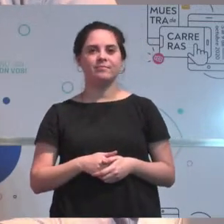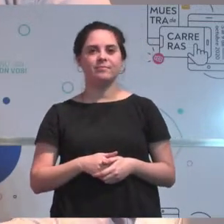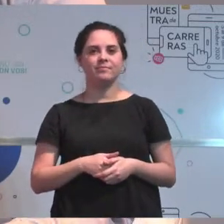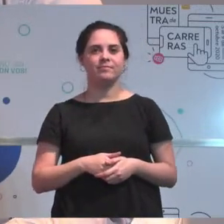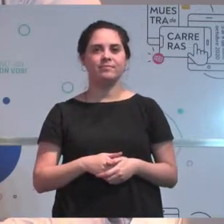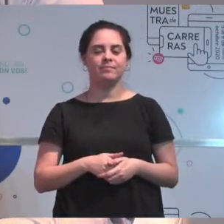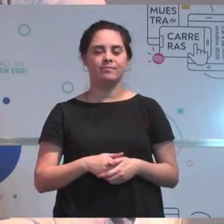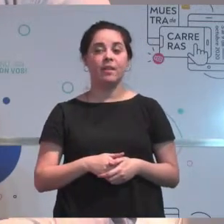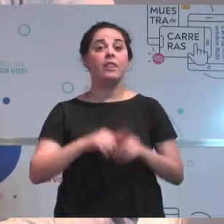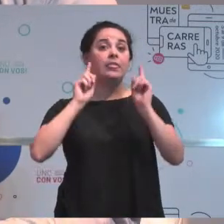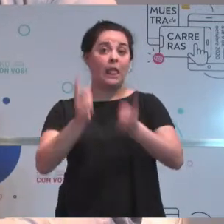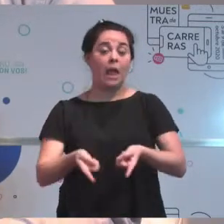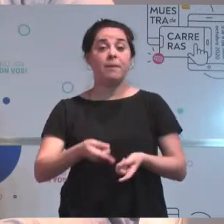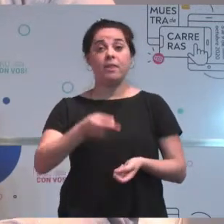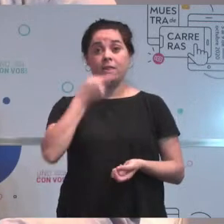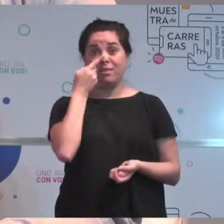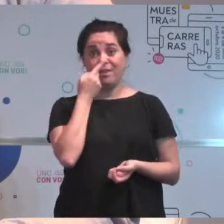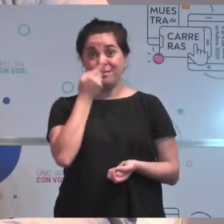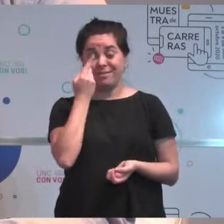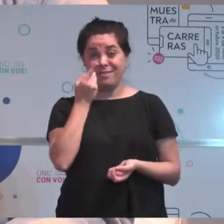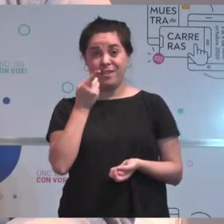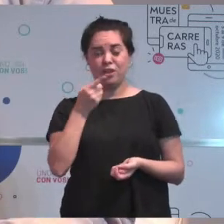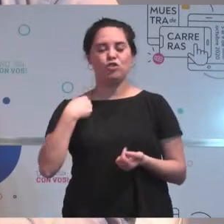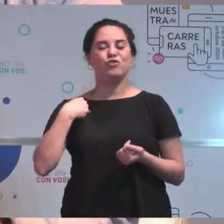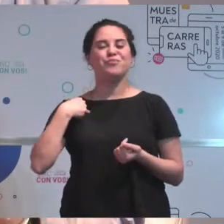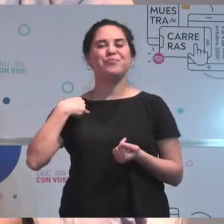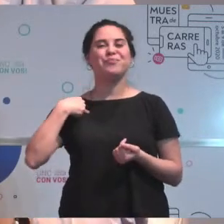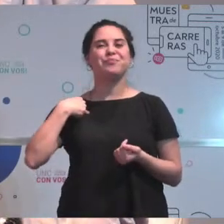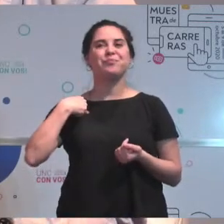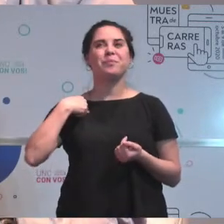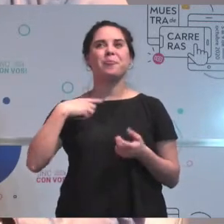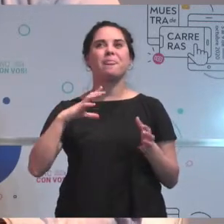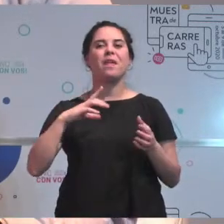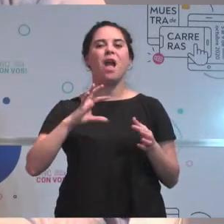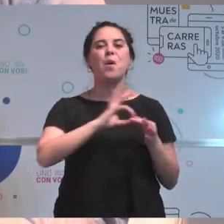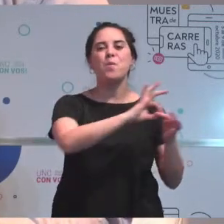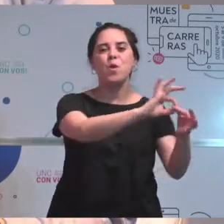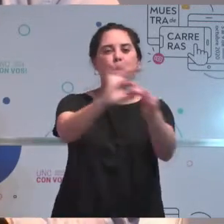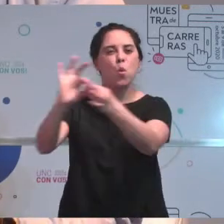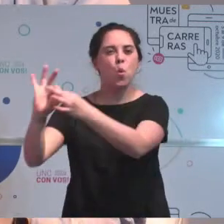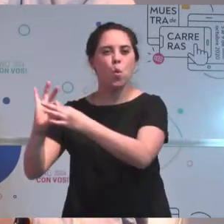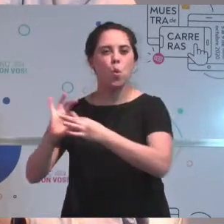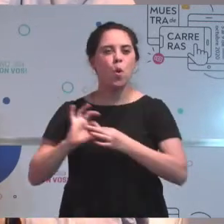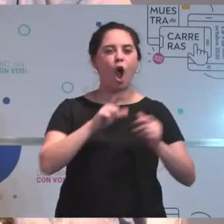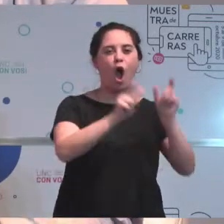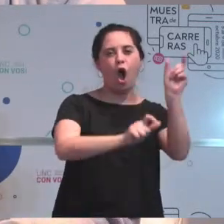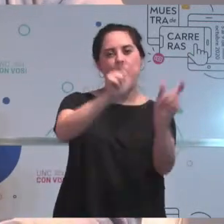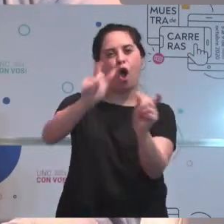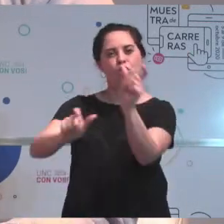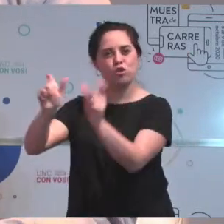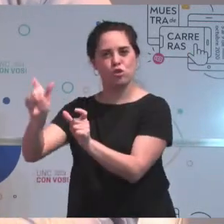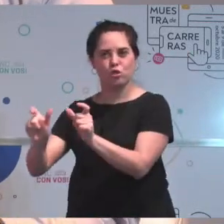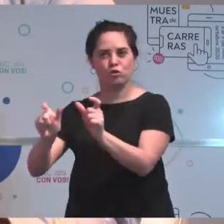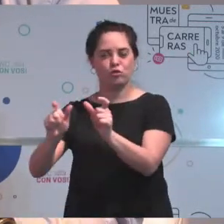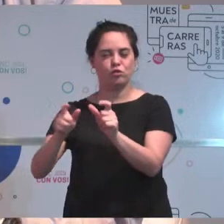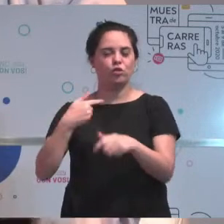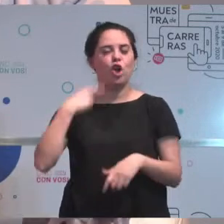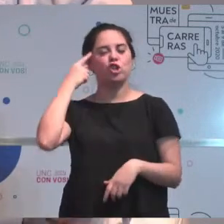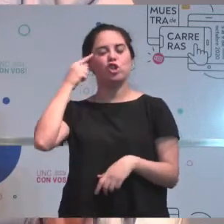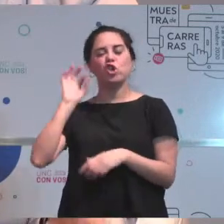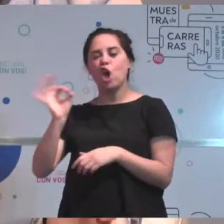también algo muy interesante en lo que yo realizo es esto de vincularme a otros, ¿bien? No quedarme solamente con lo que yo sé, sino que